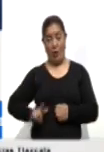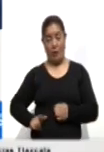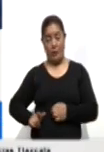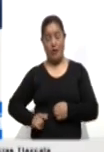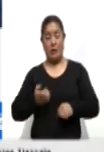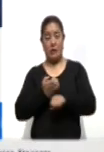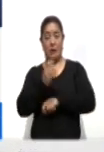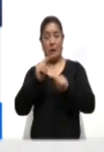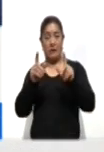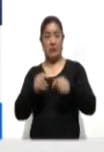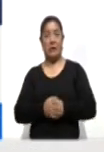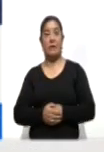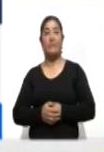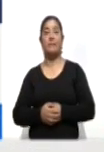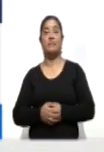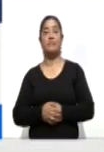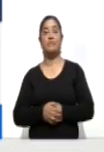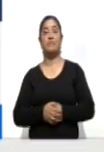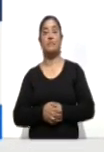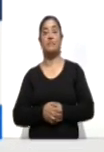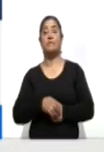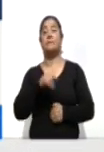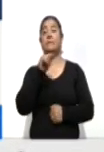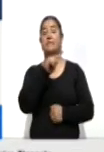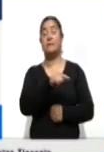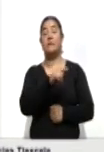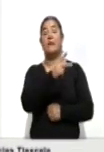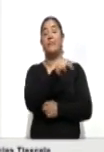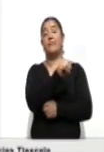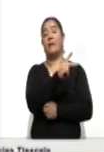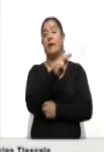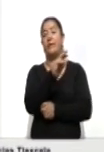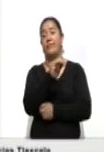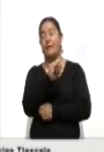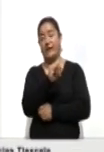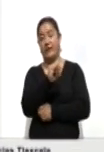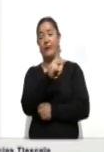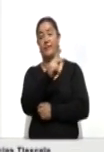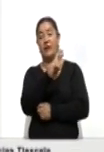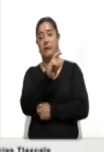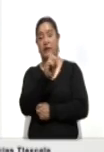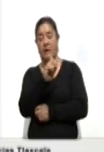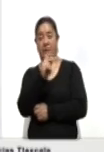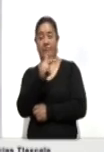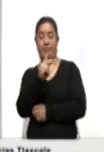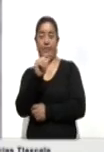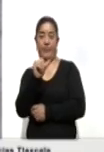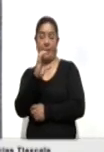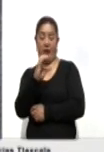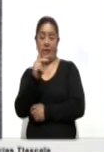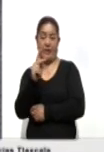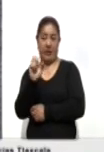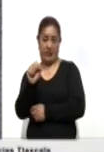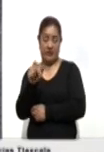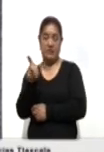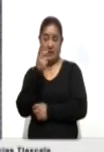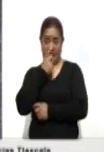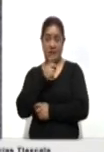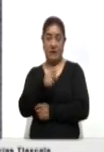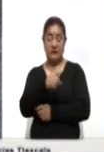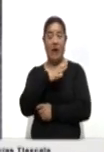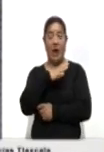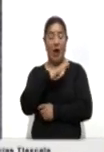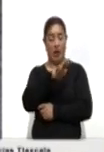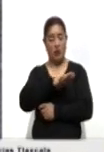personales de redes sociales, la abanderada del PAN, PRI, PRD, PAC y PS, destacó que se trata de liderazgos y militantes